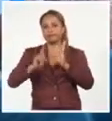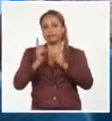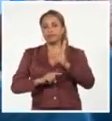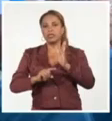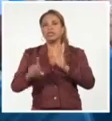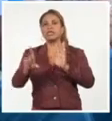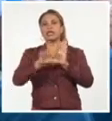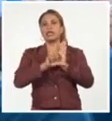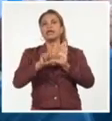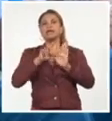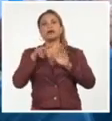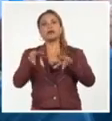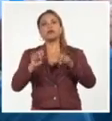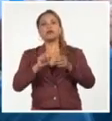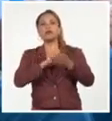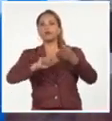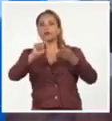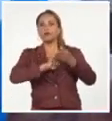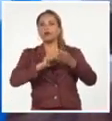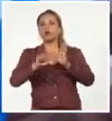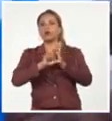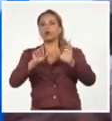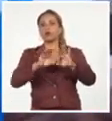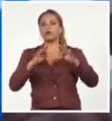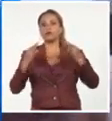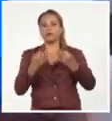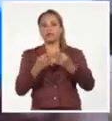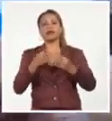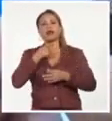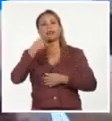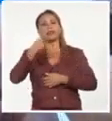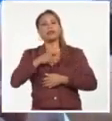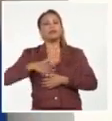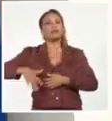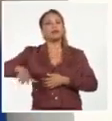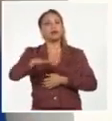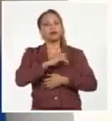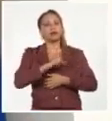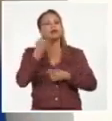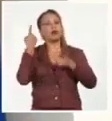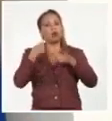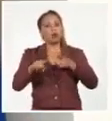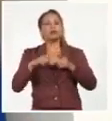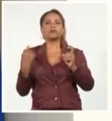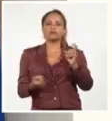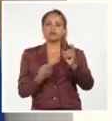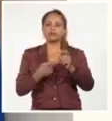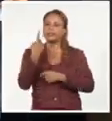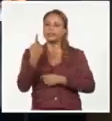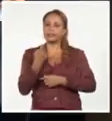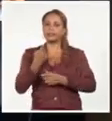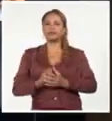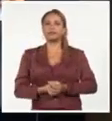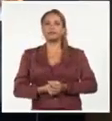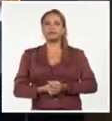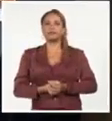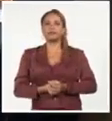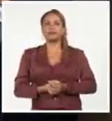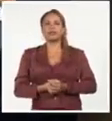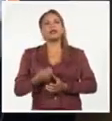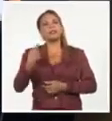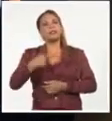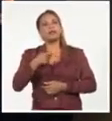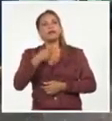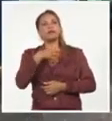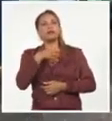para votar por el nuevo Código de Familia que otorga más derechos para todos son otros desafíos actuales. Para ello, habrá que contar